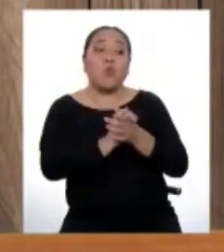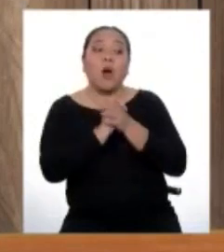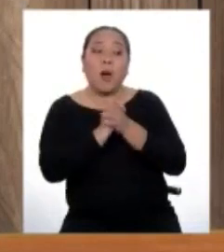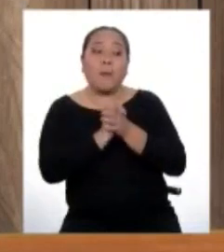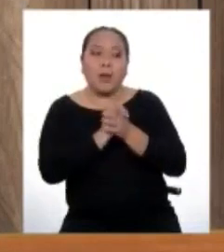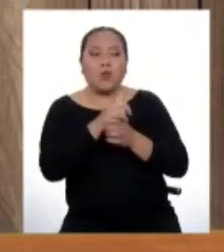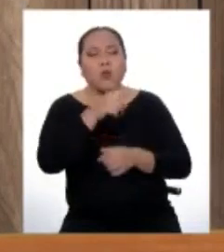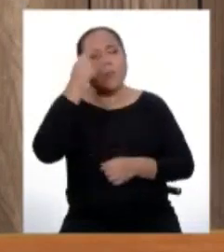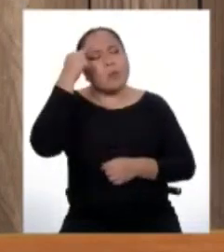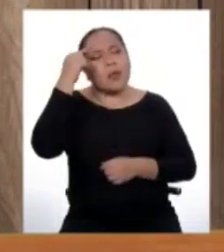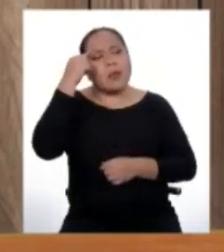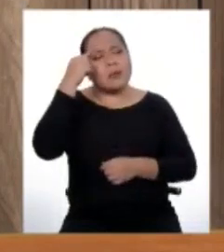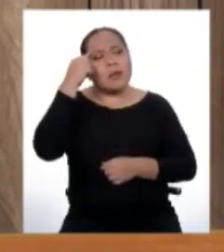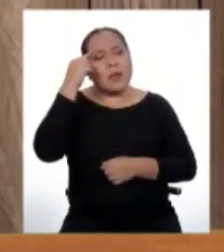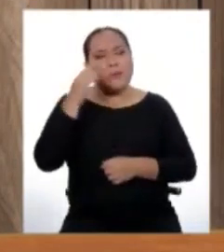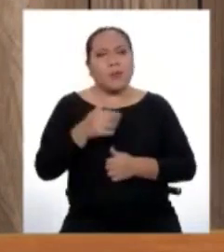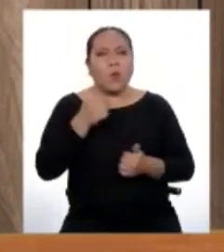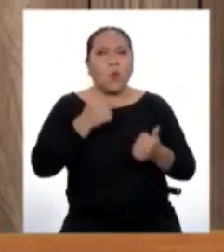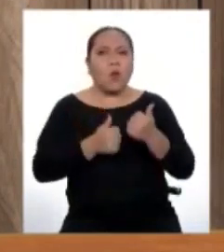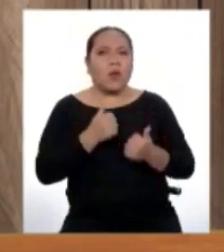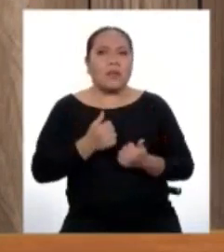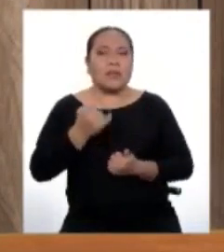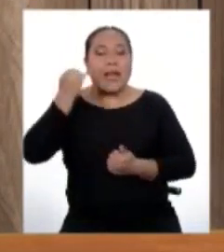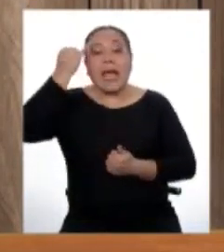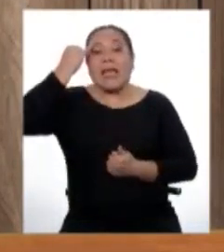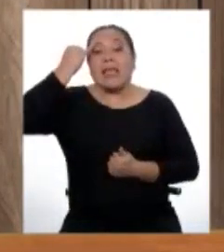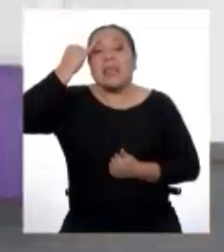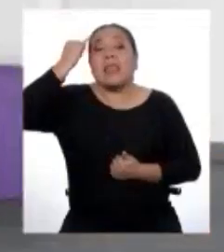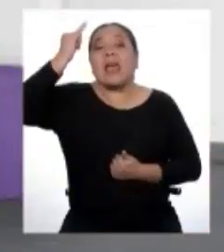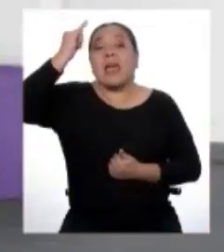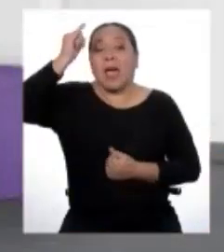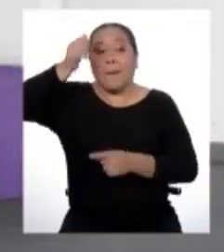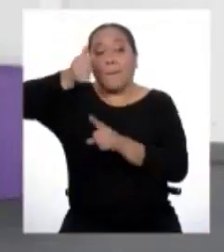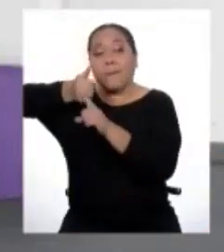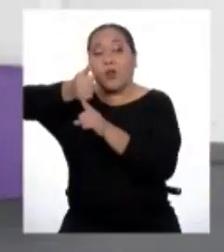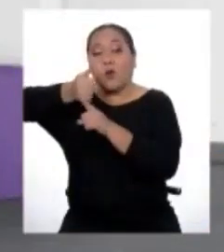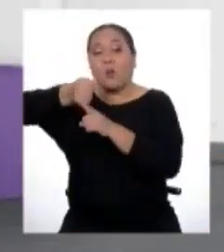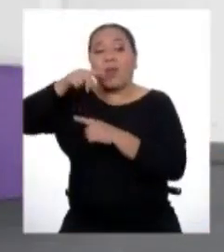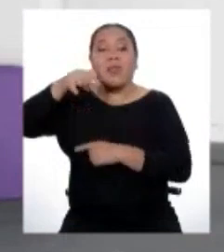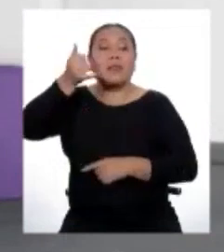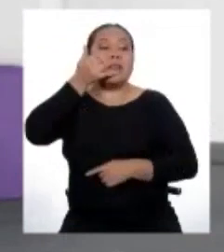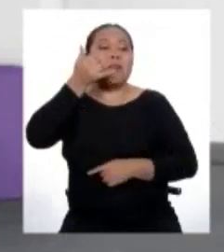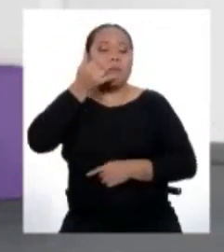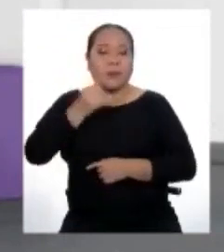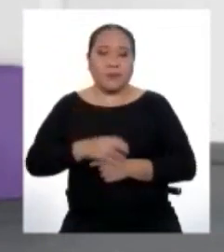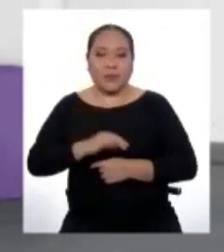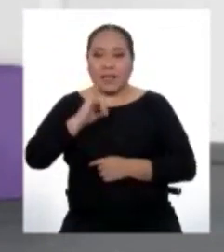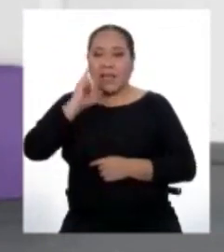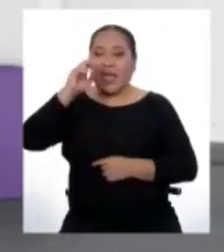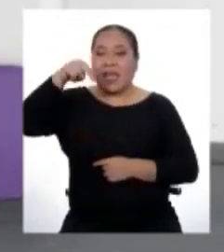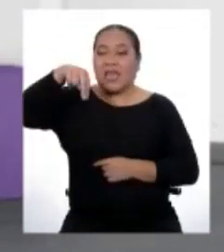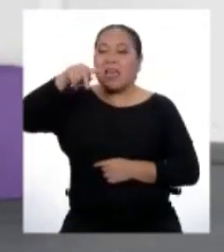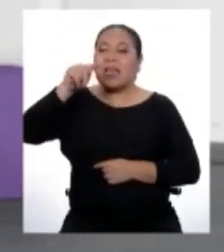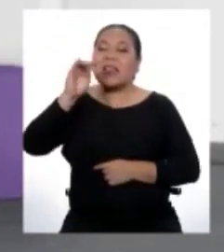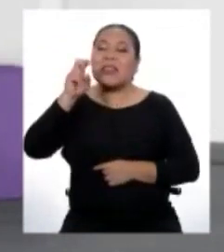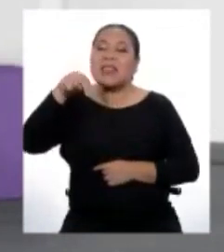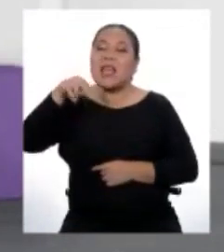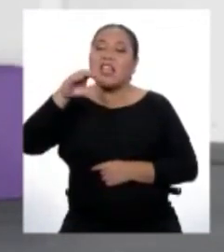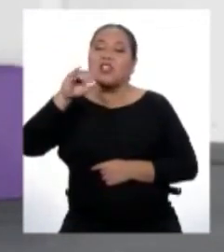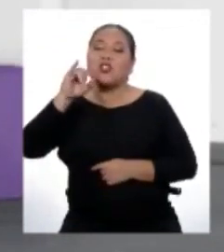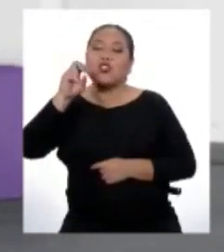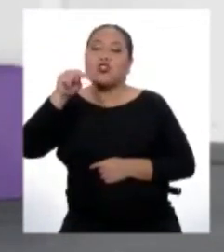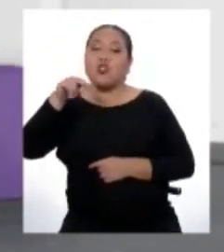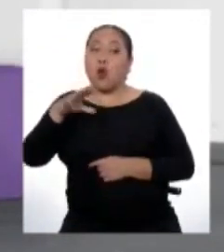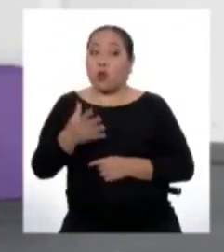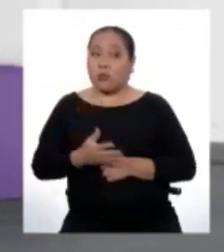crees tú que ha sido la intención comunicativa de esta llamada? La intención comunicativa de la llamada. Bueno,